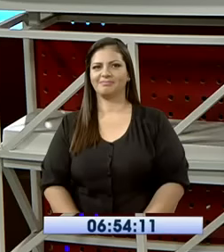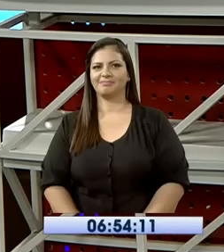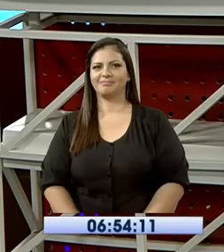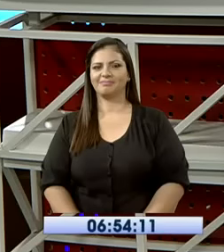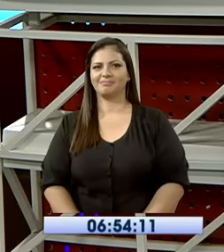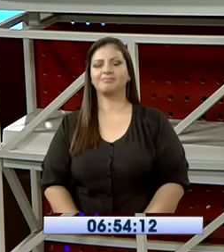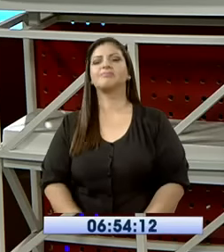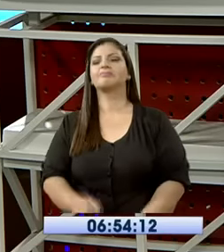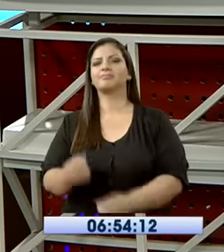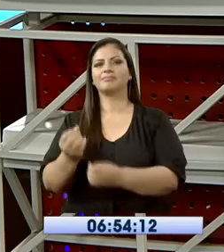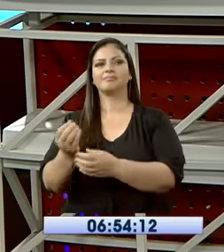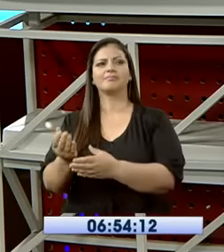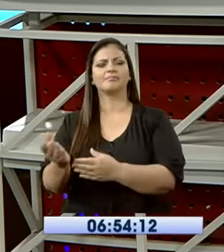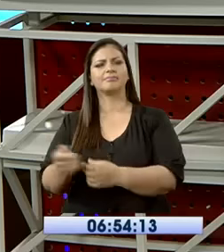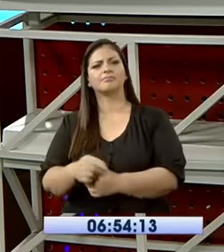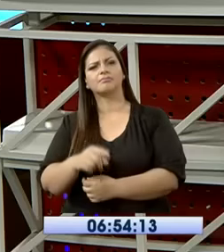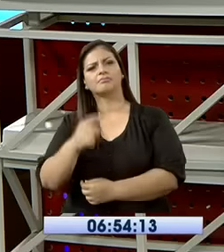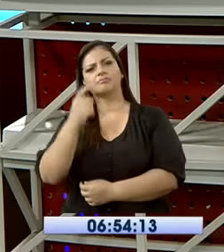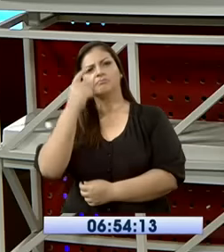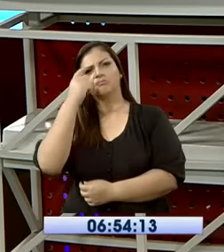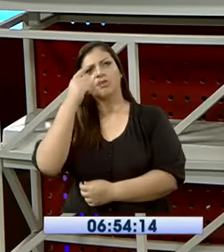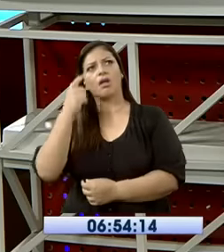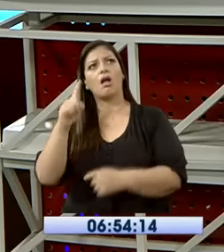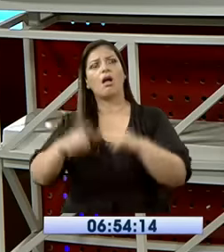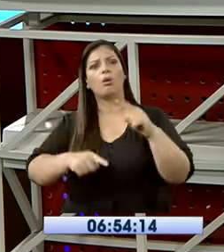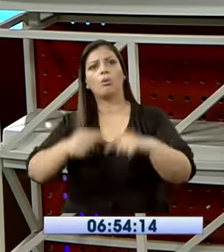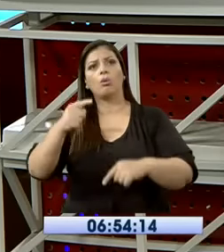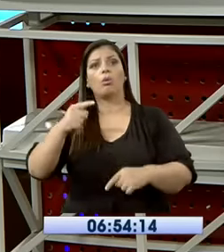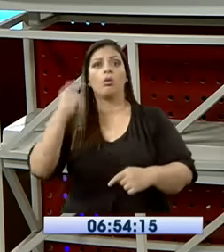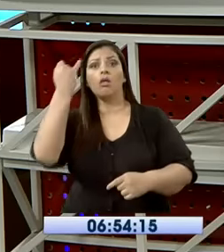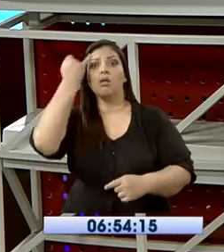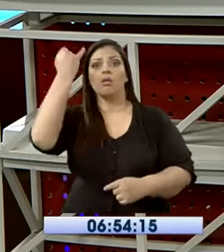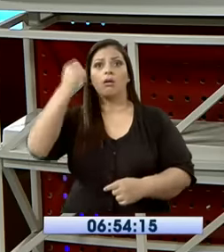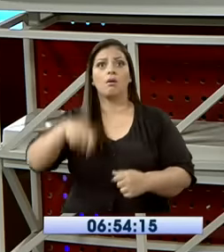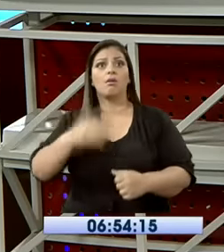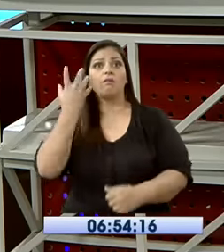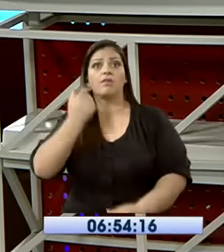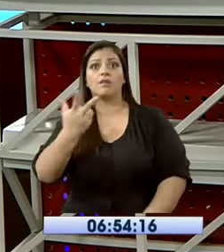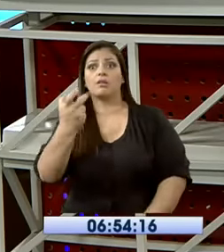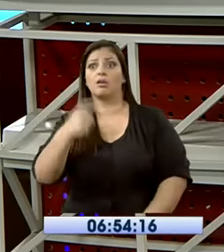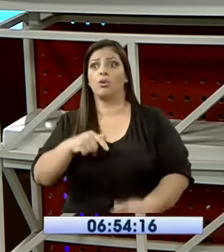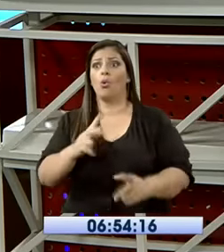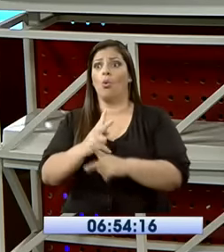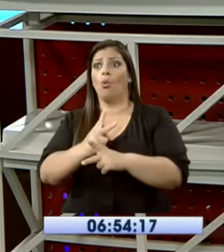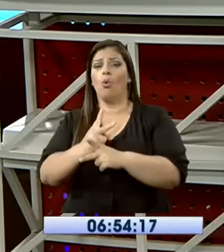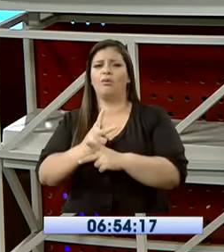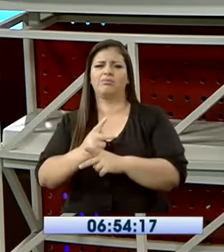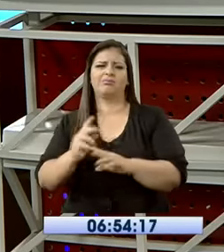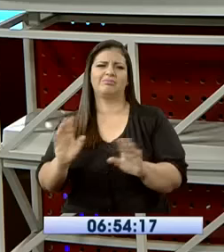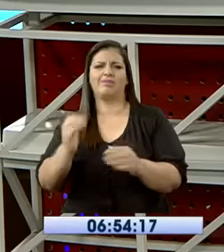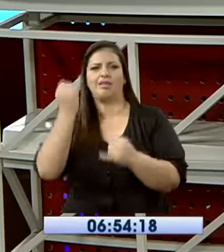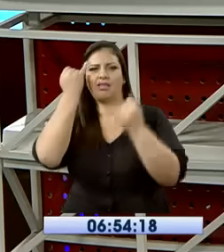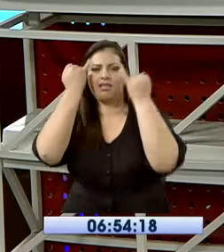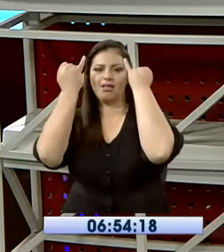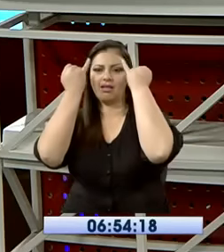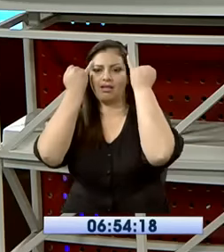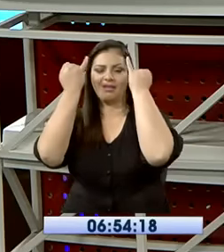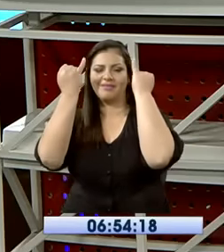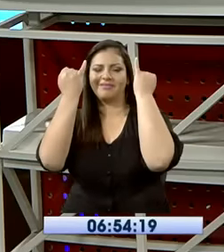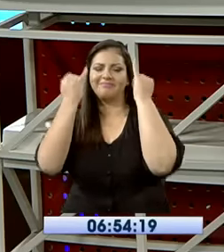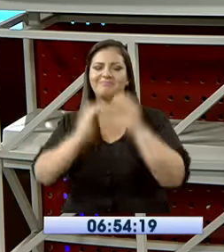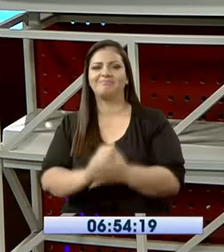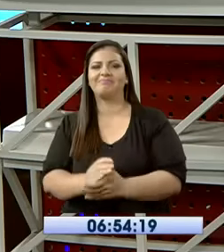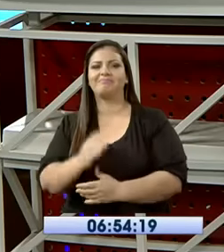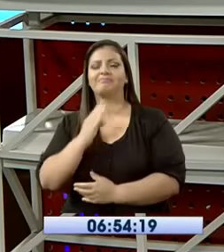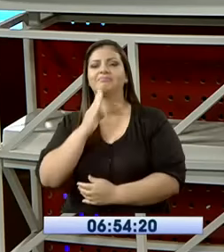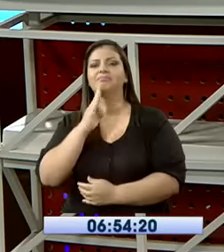porque dice que los martes no se pagan. Ah, ya, está bien. Está Pero no los paga, pues. Bueno, vamos a comenzar nuestra jornada de trabajo diciéndole a Dios que le